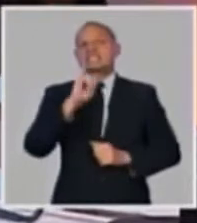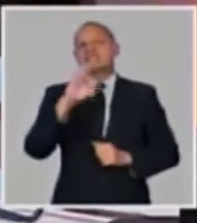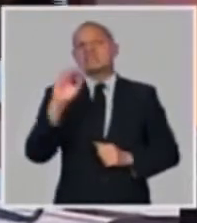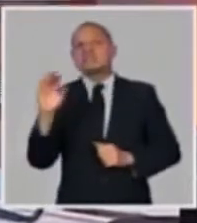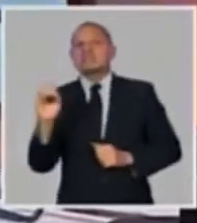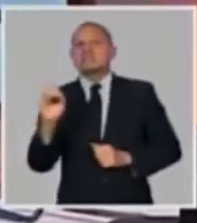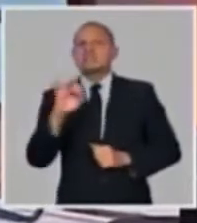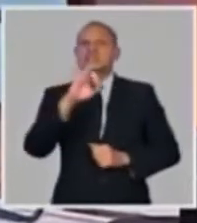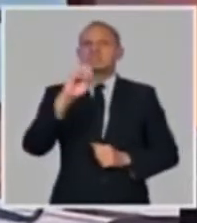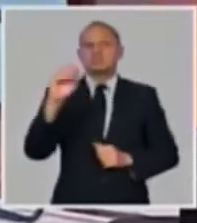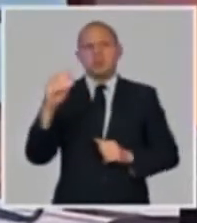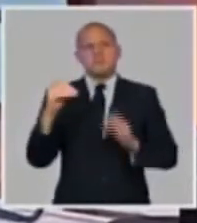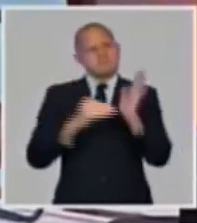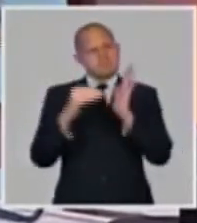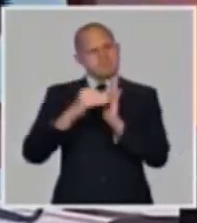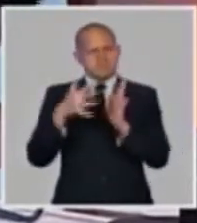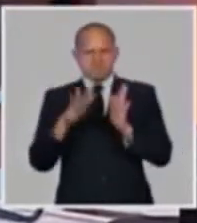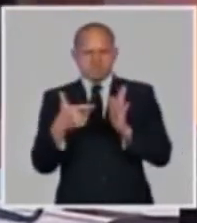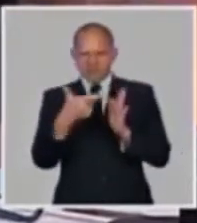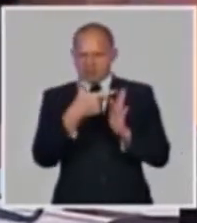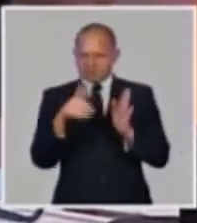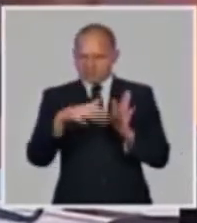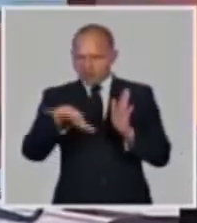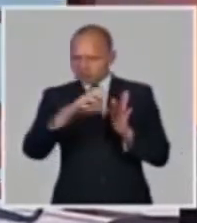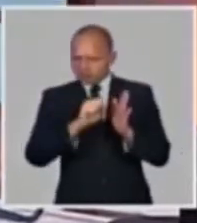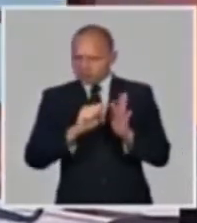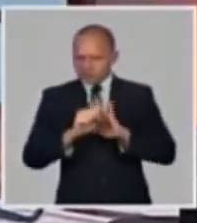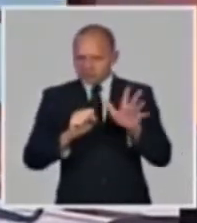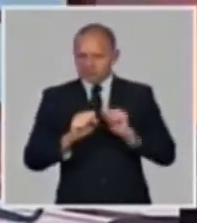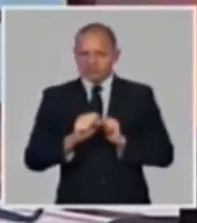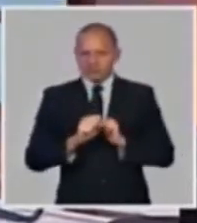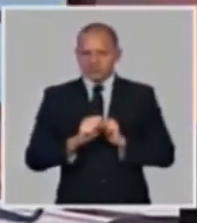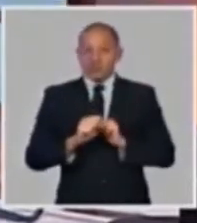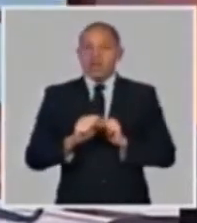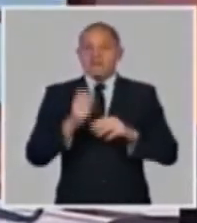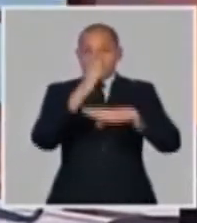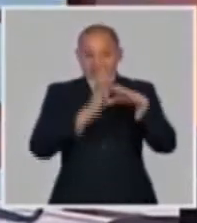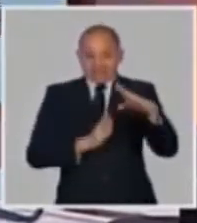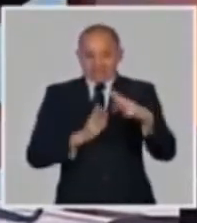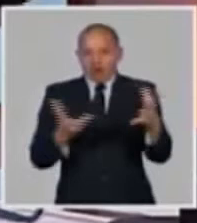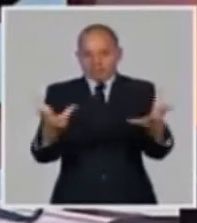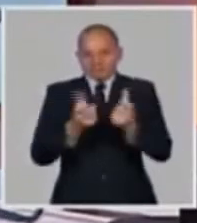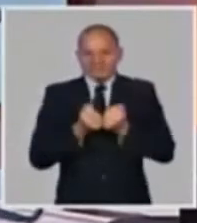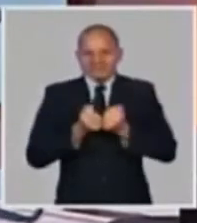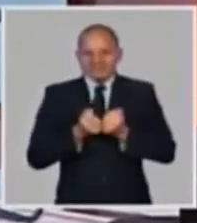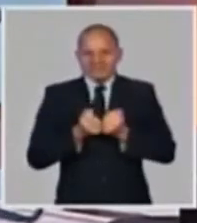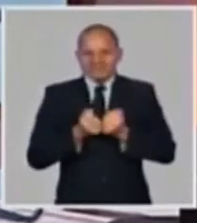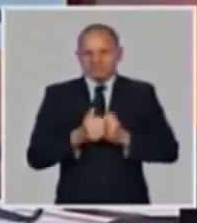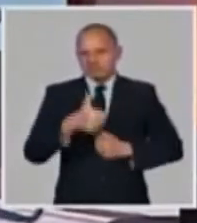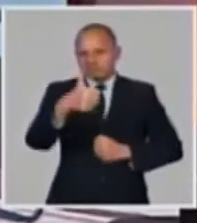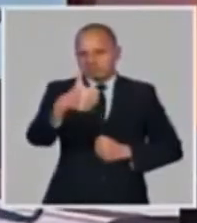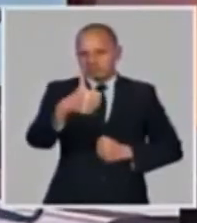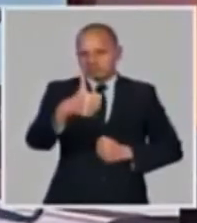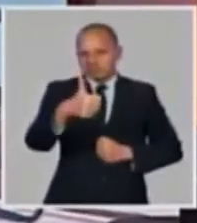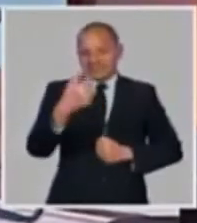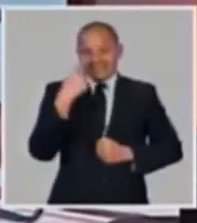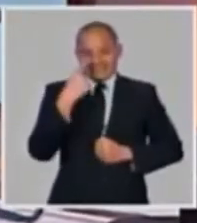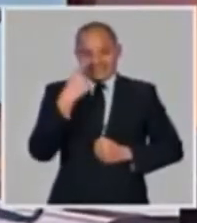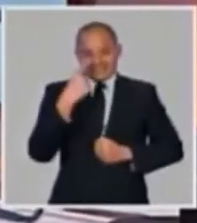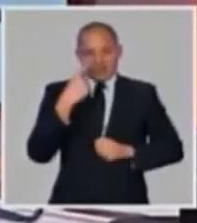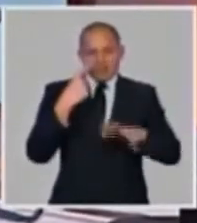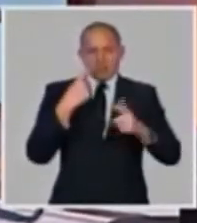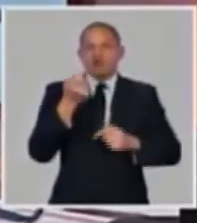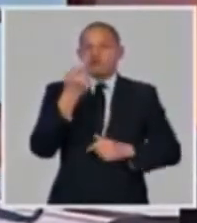recoger. Eso significa que no se ha tomado ninguna decisión. Anda por el orden de 12, 12 millones diarios.